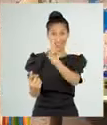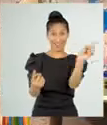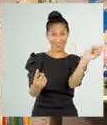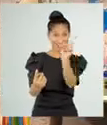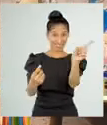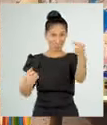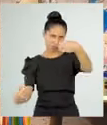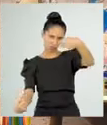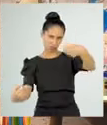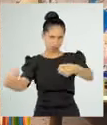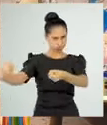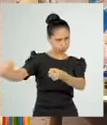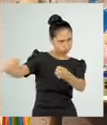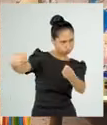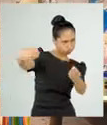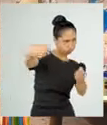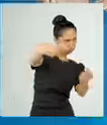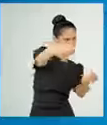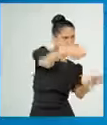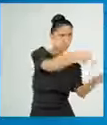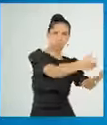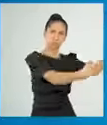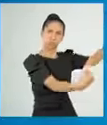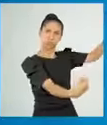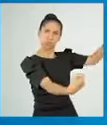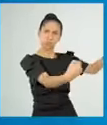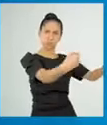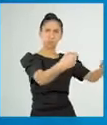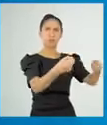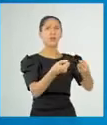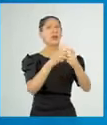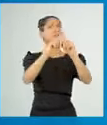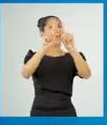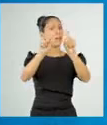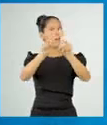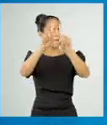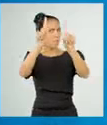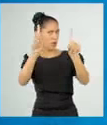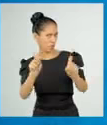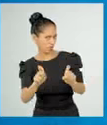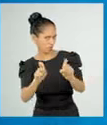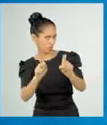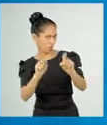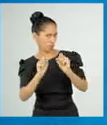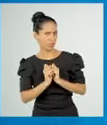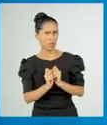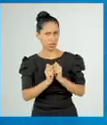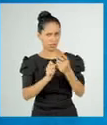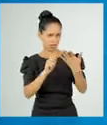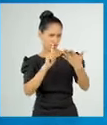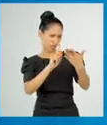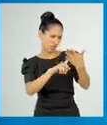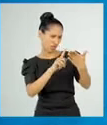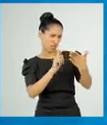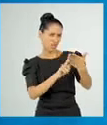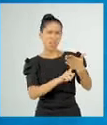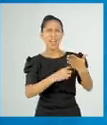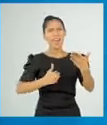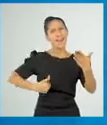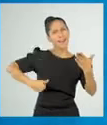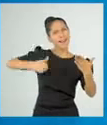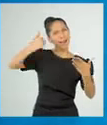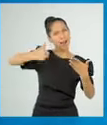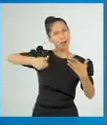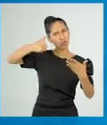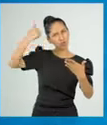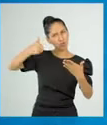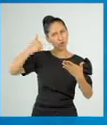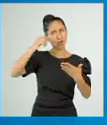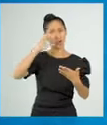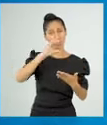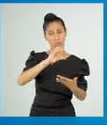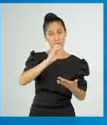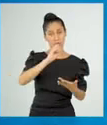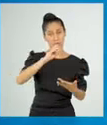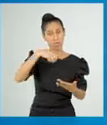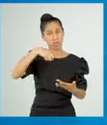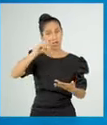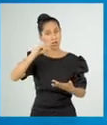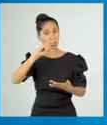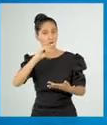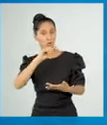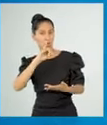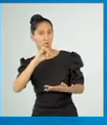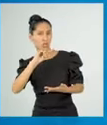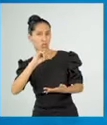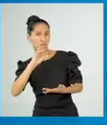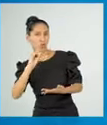es... Uno. ¿Quién fue el autor del código de señalización para adelantamientos en ruta